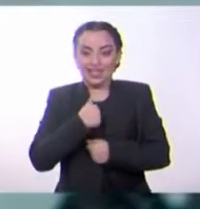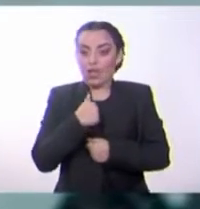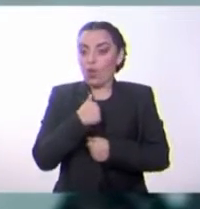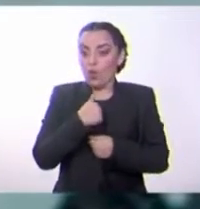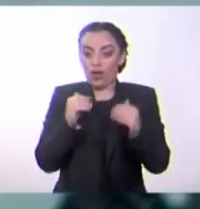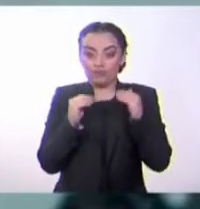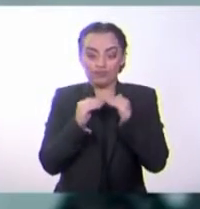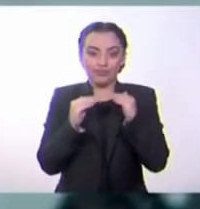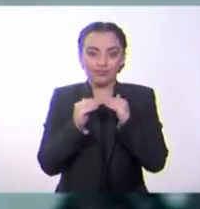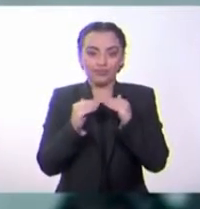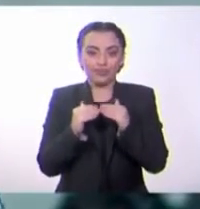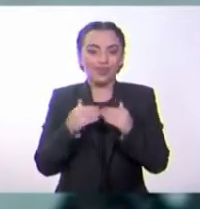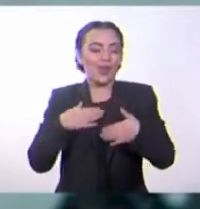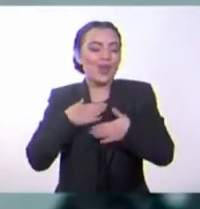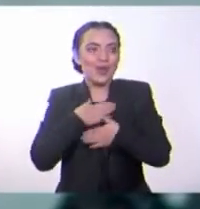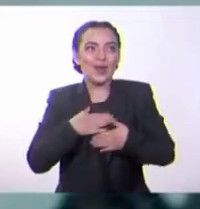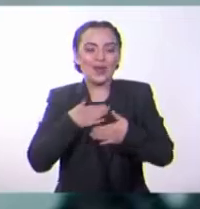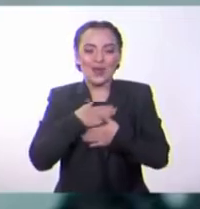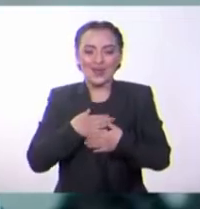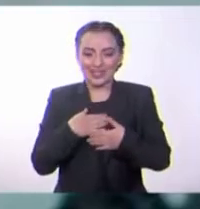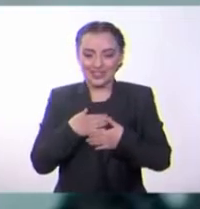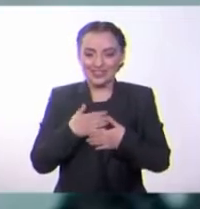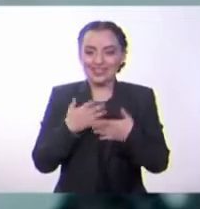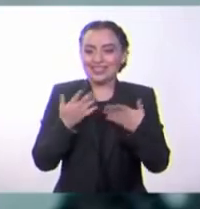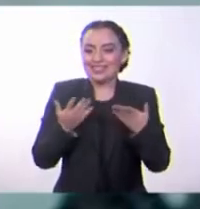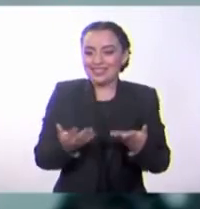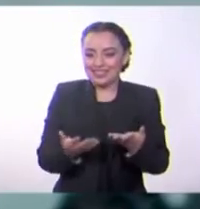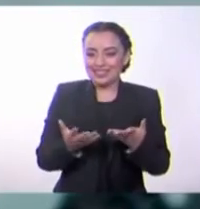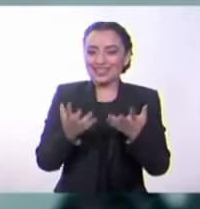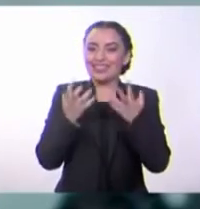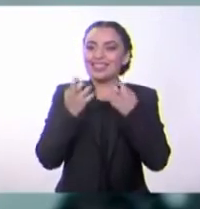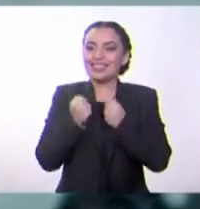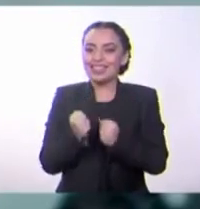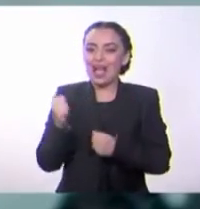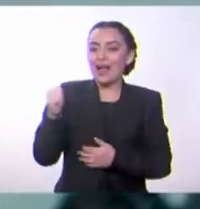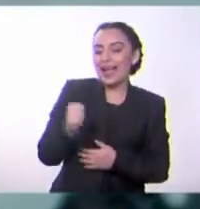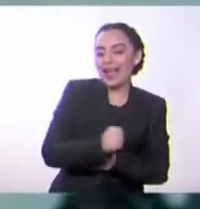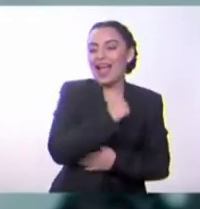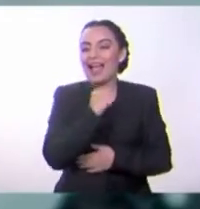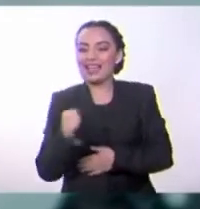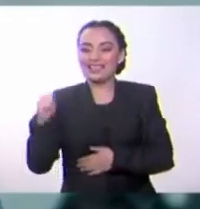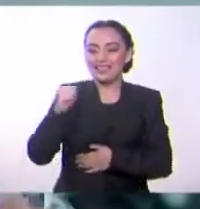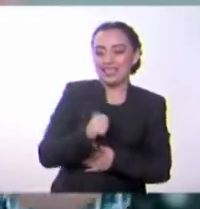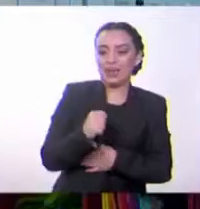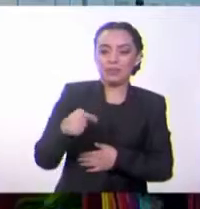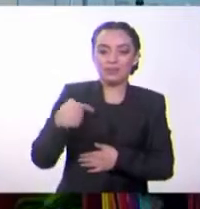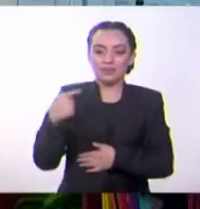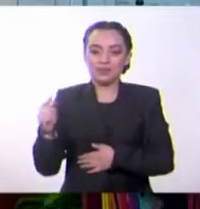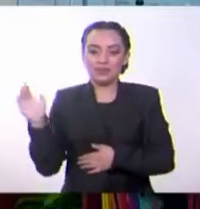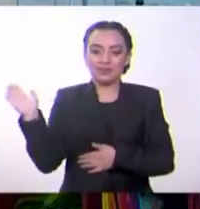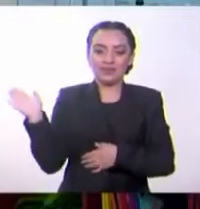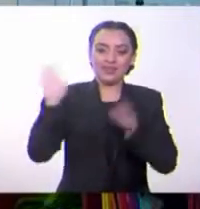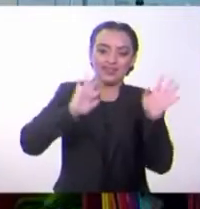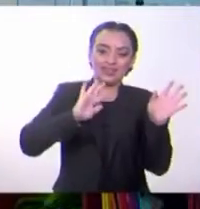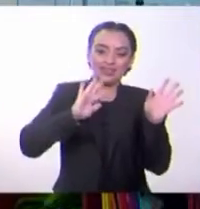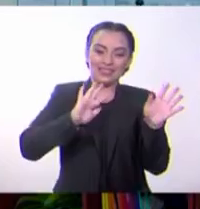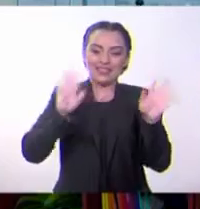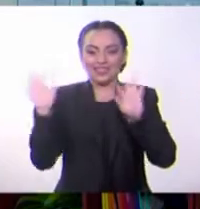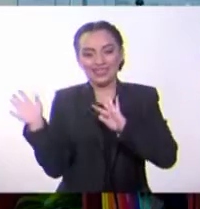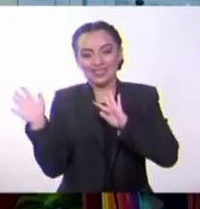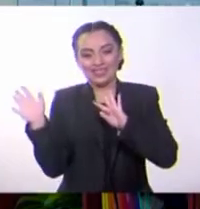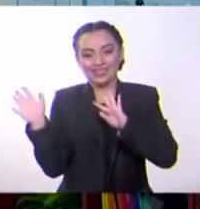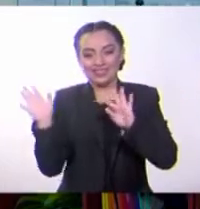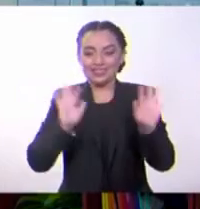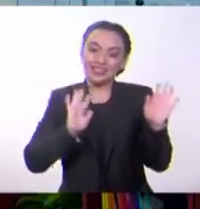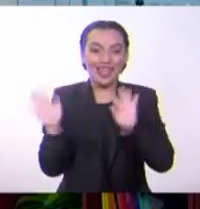Bueno, yo me divertí bastante, pero quiero que cantemos juntos nuestra canción de despedida. Adiós, adiós,